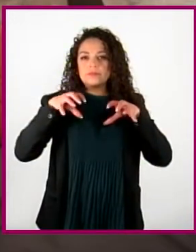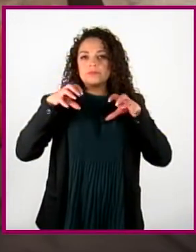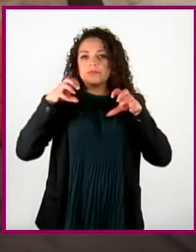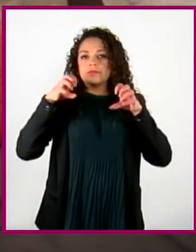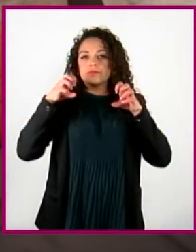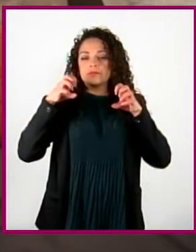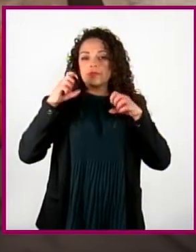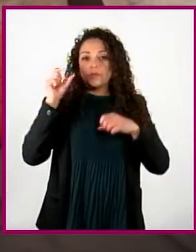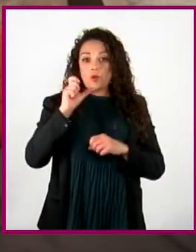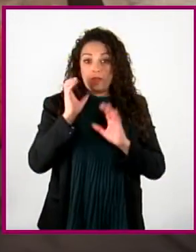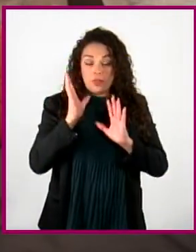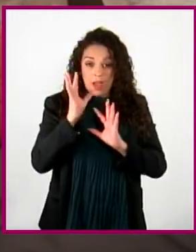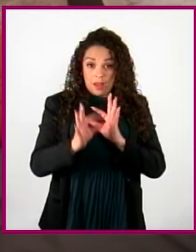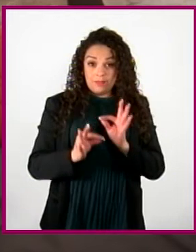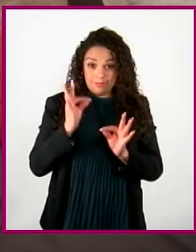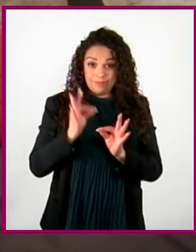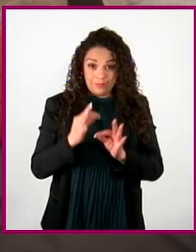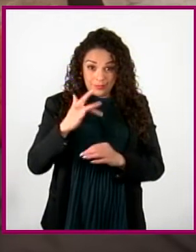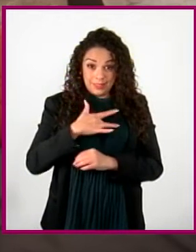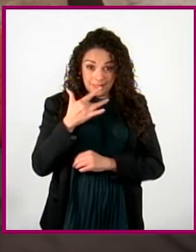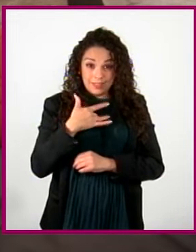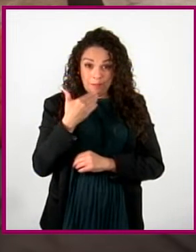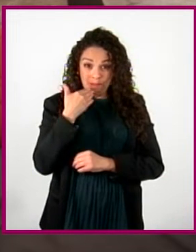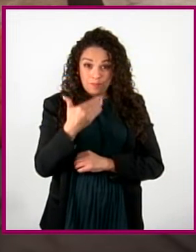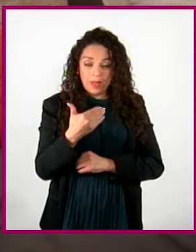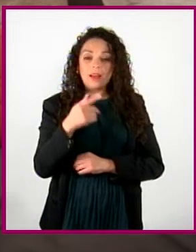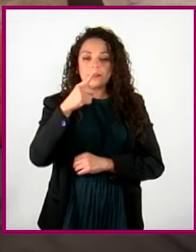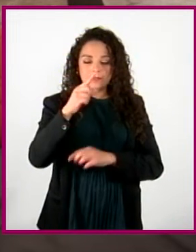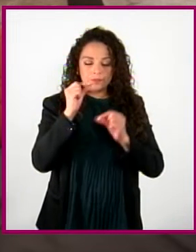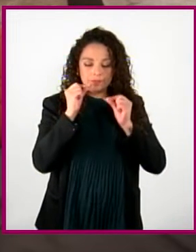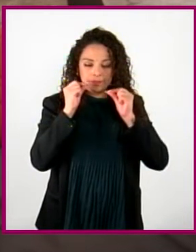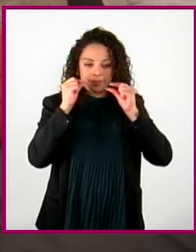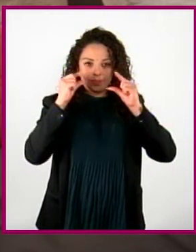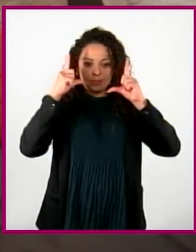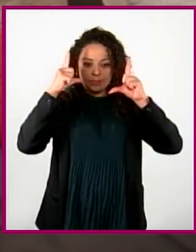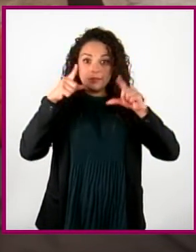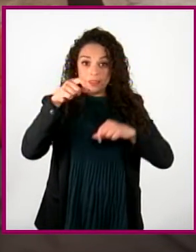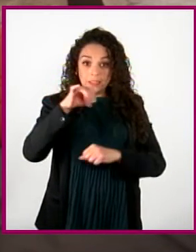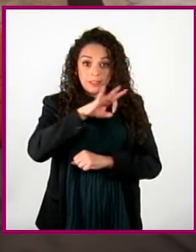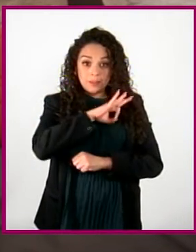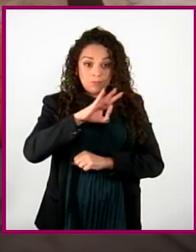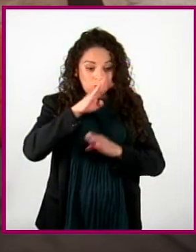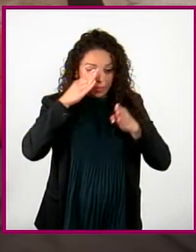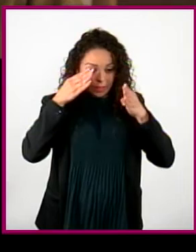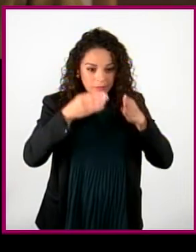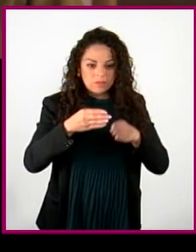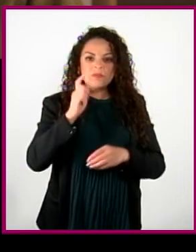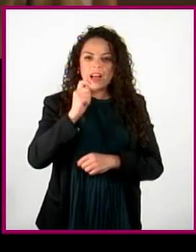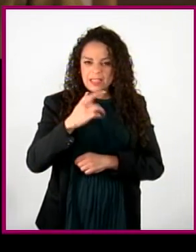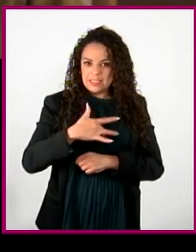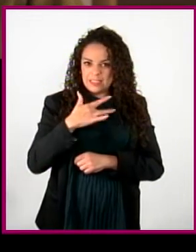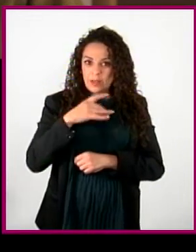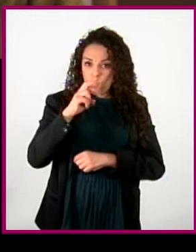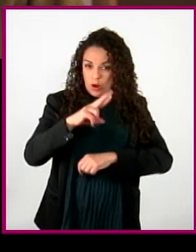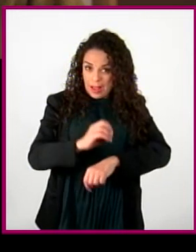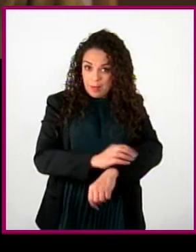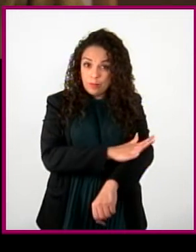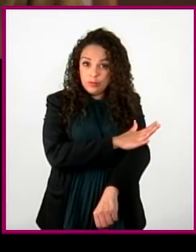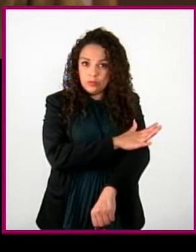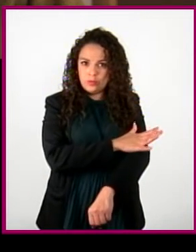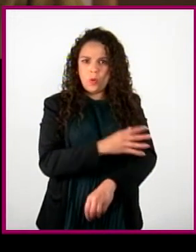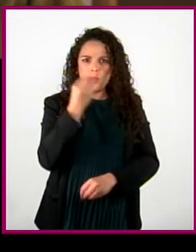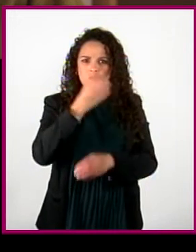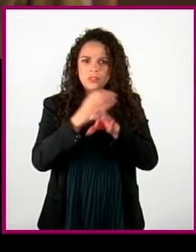Cuando estés listo, puedes abrir los ojos. ¿Lograste concentrarte en las sensaciones de la emoción? ¿Llegaron muchos